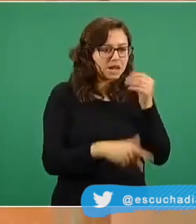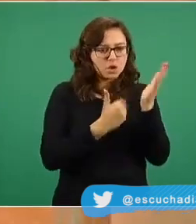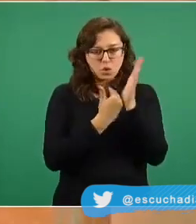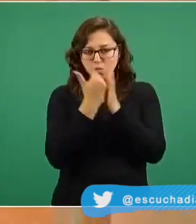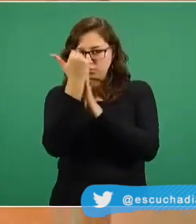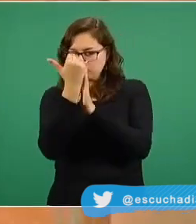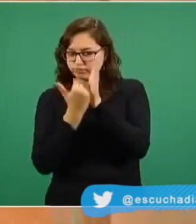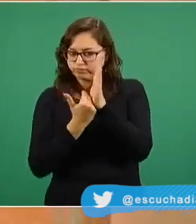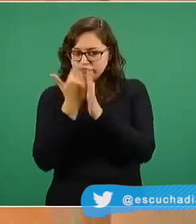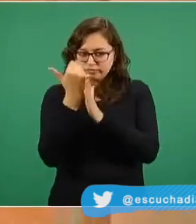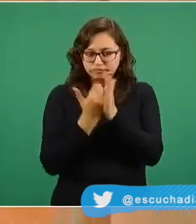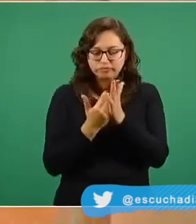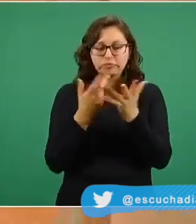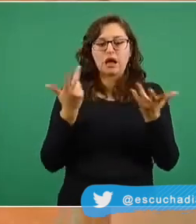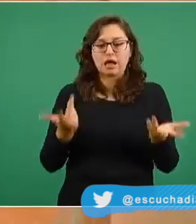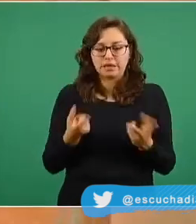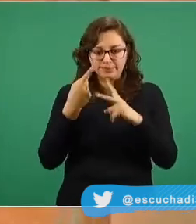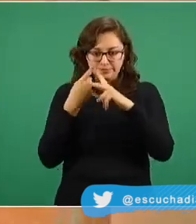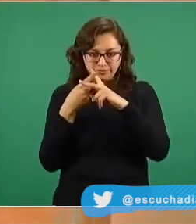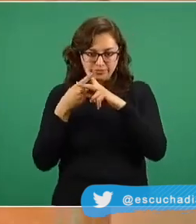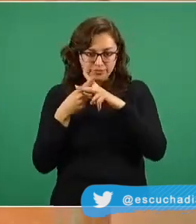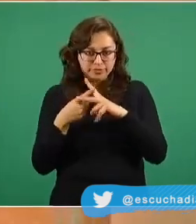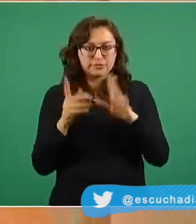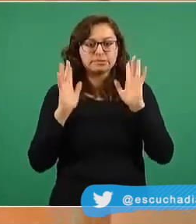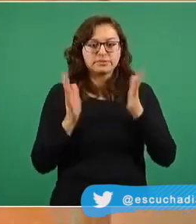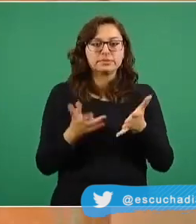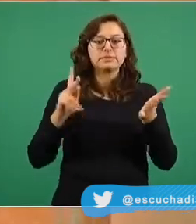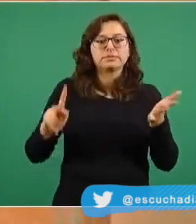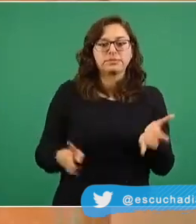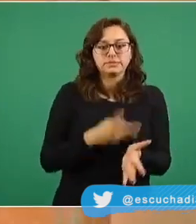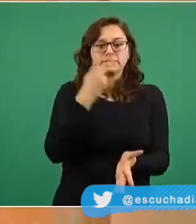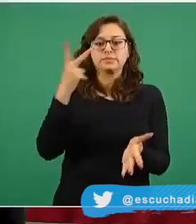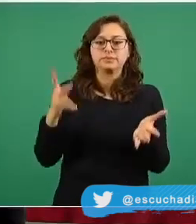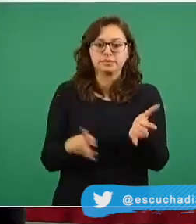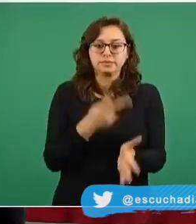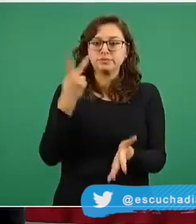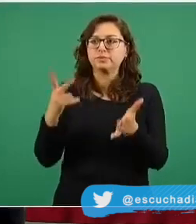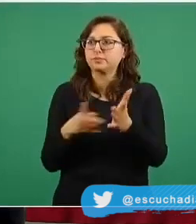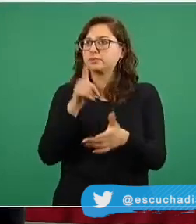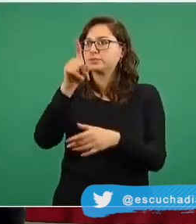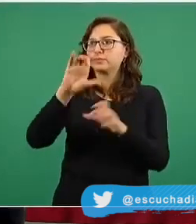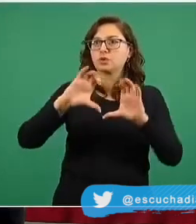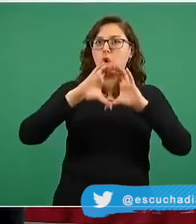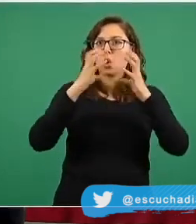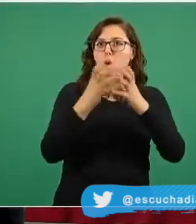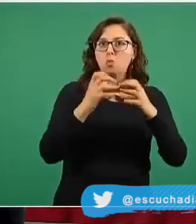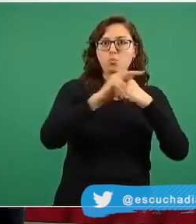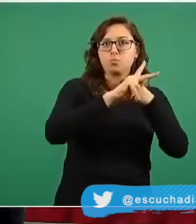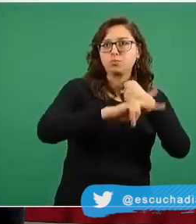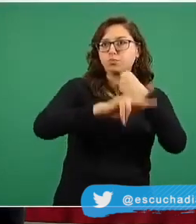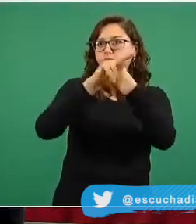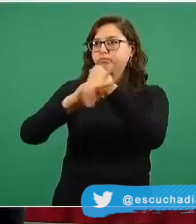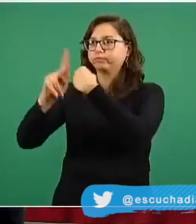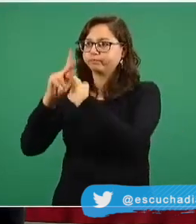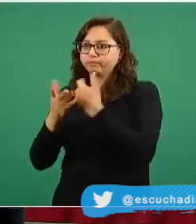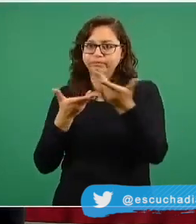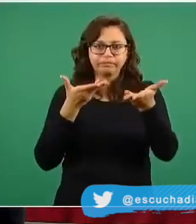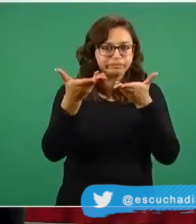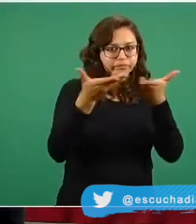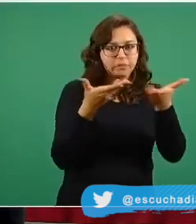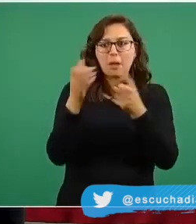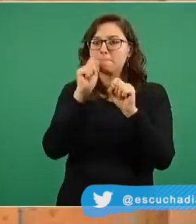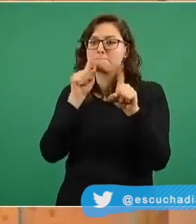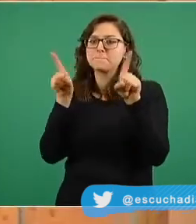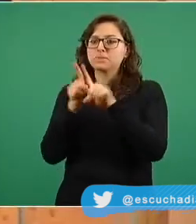son consistentes con lo que ha evaluado otras partes del mundo son consistentes también con las recomendaciones de la